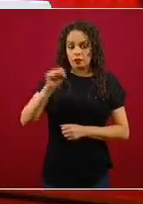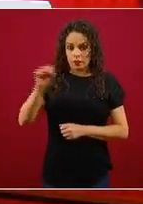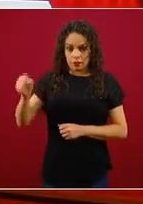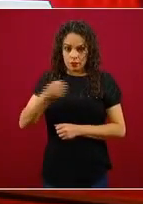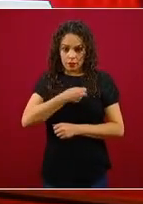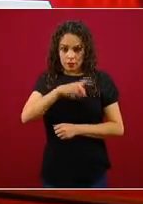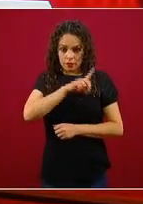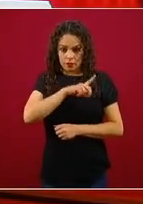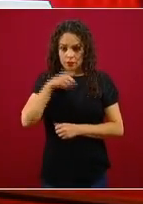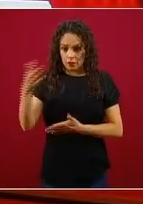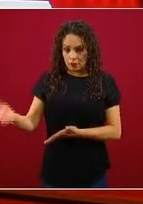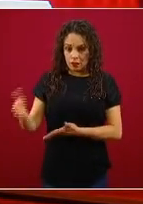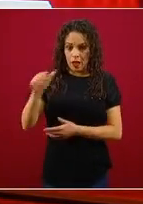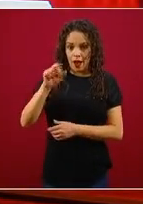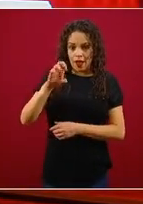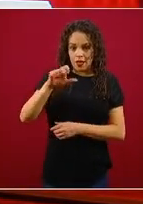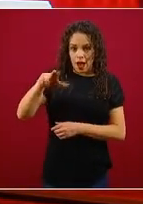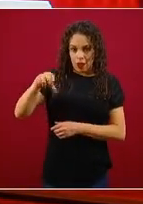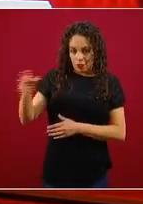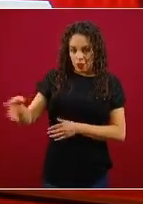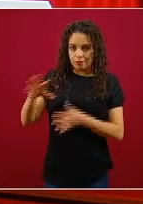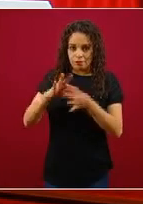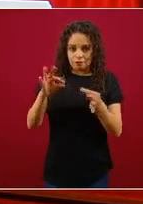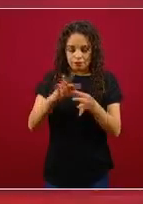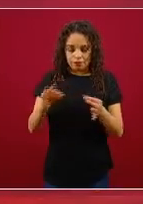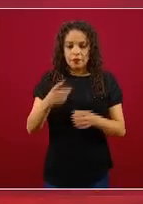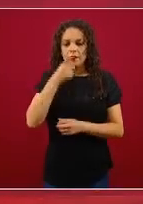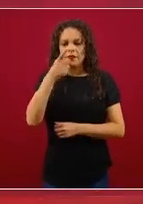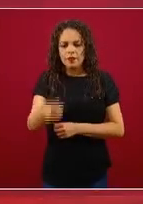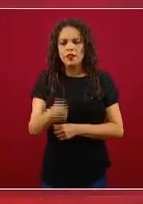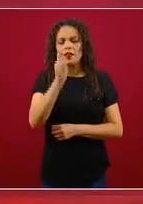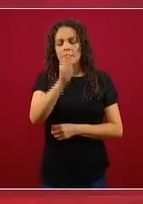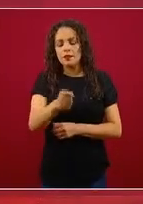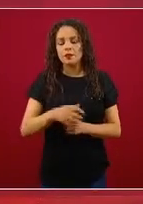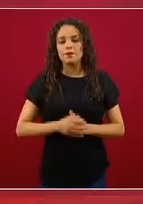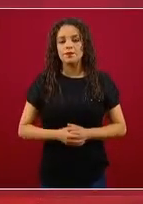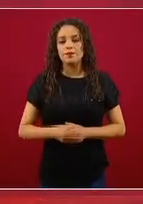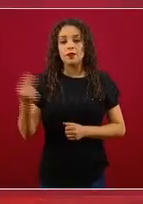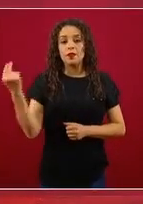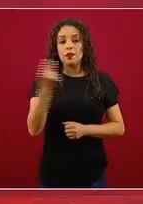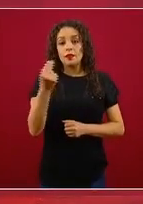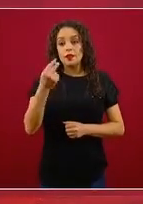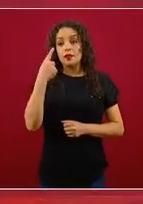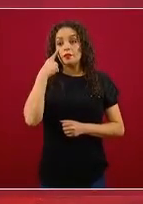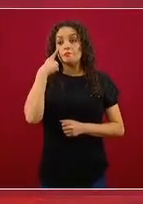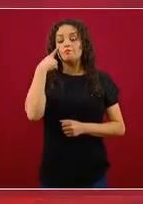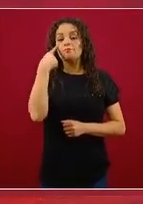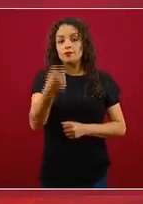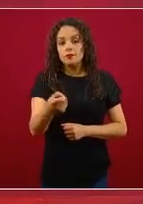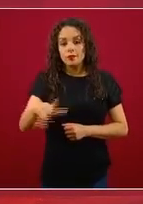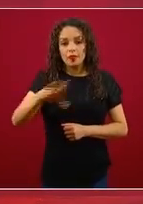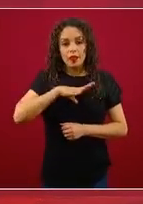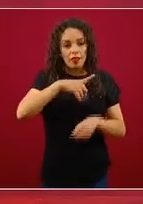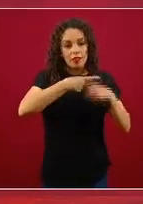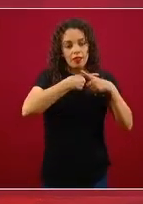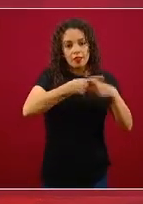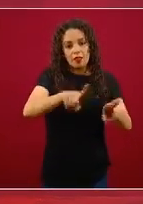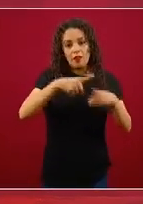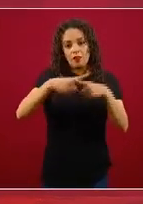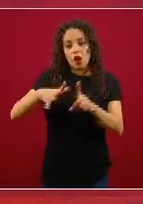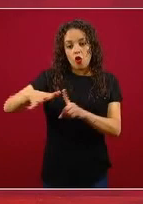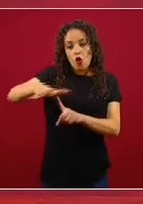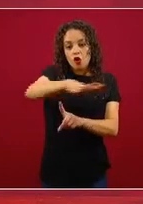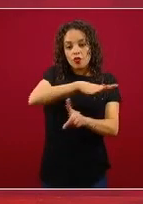doctora Oliva López Arellano, está también visualizar que hay distintos contextos de la vigilancia